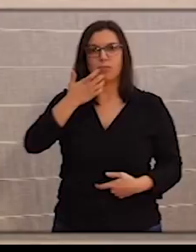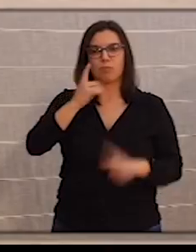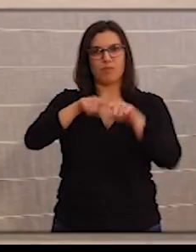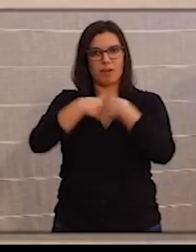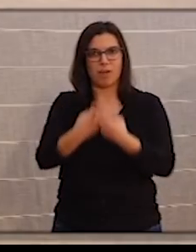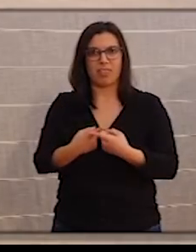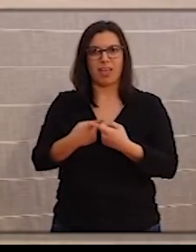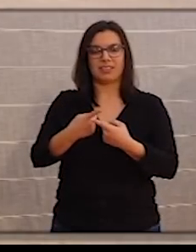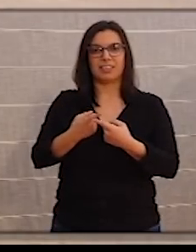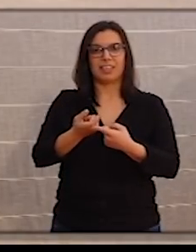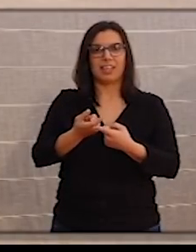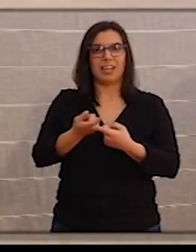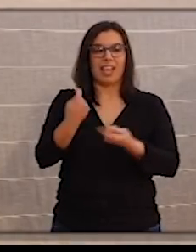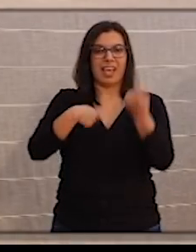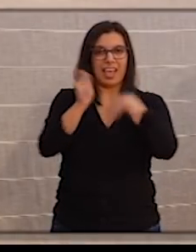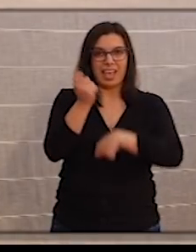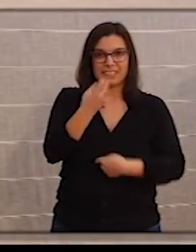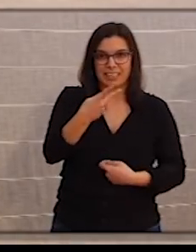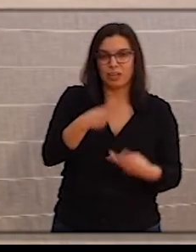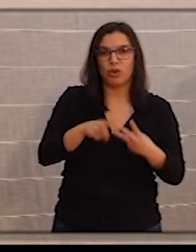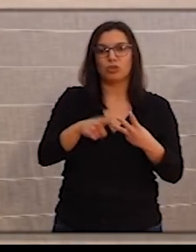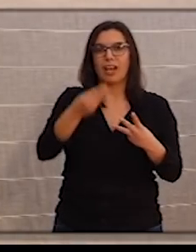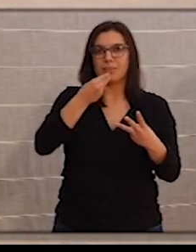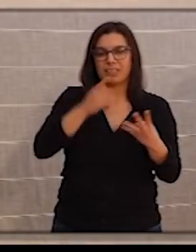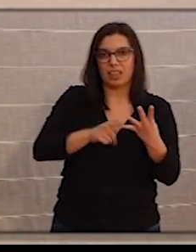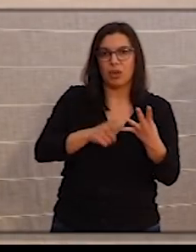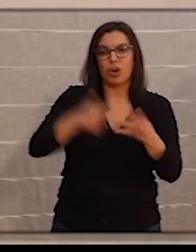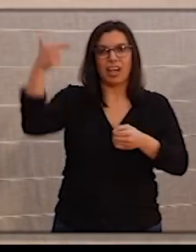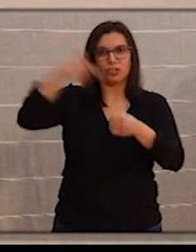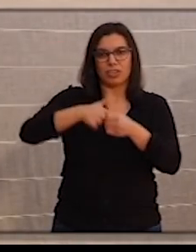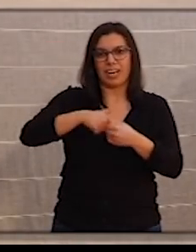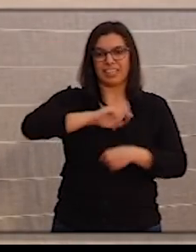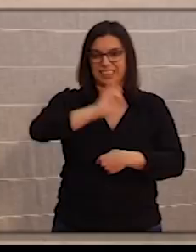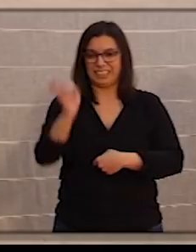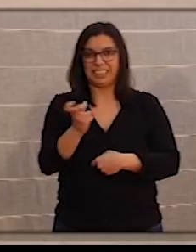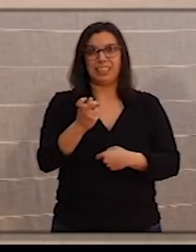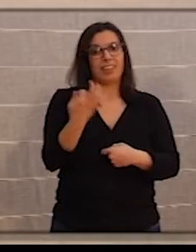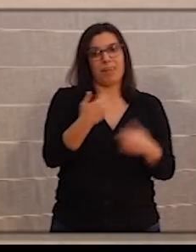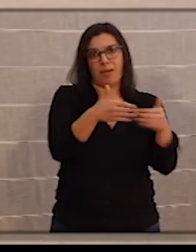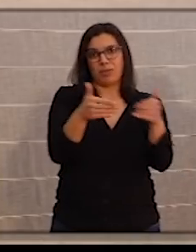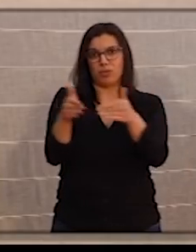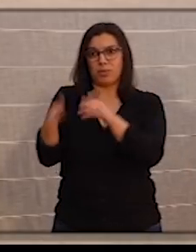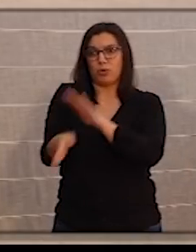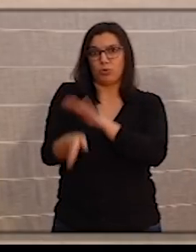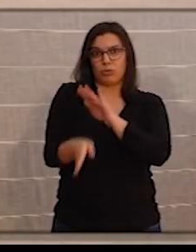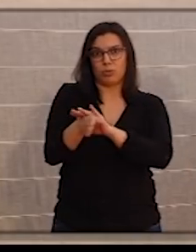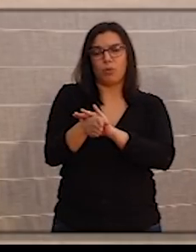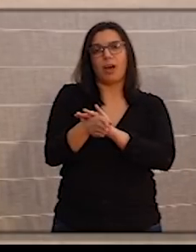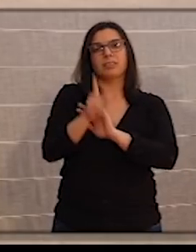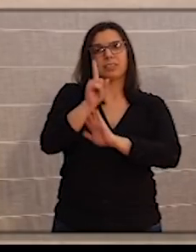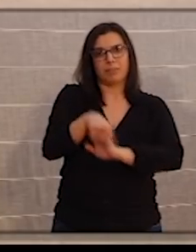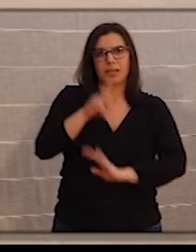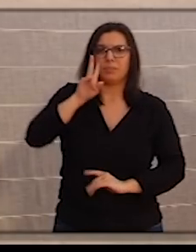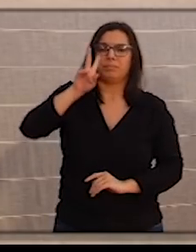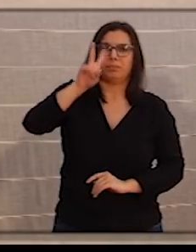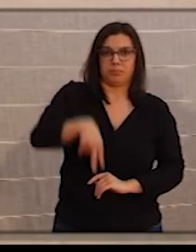farmacias, estancos, tiendas de alimentación, gasolineras y demás establecimientos que tendrán que estar abiertos para